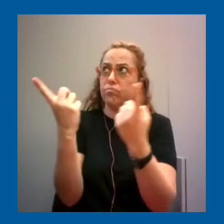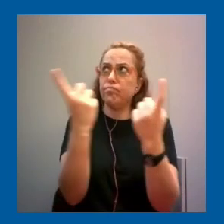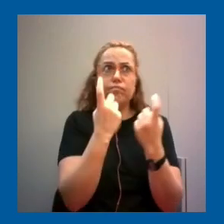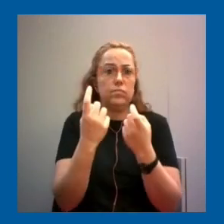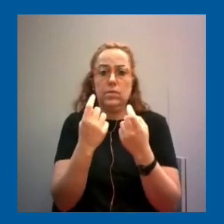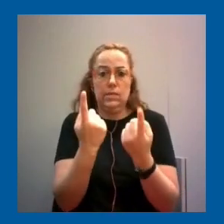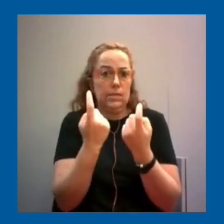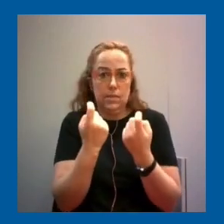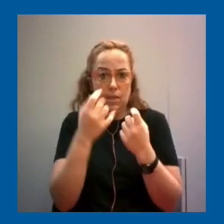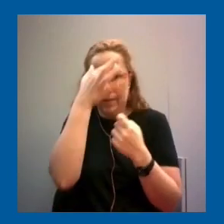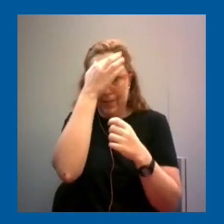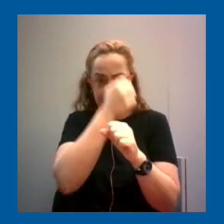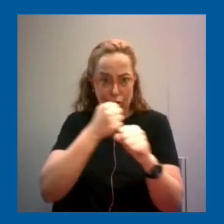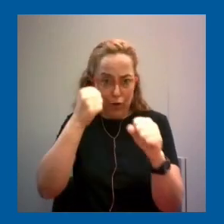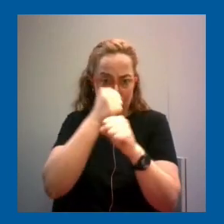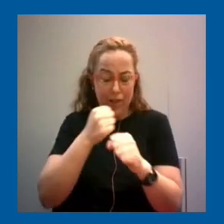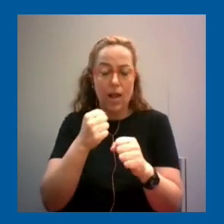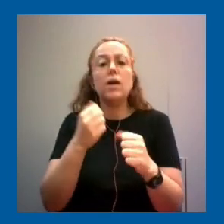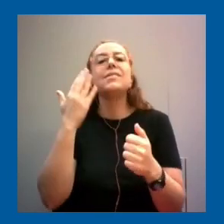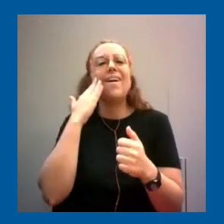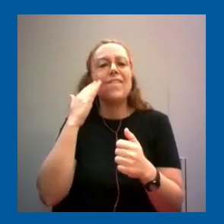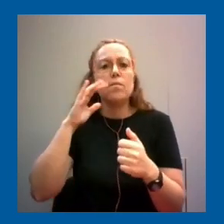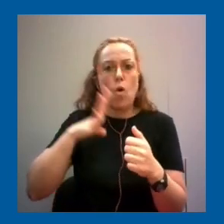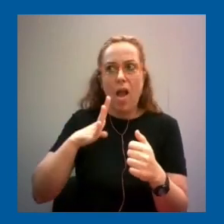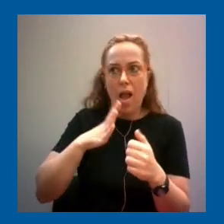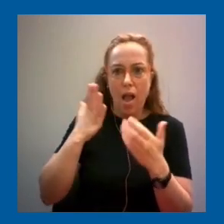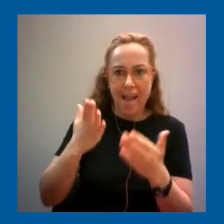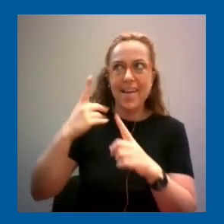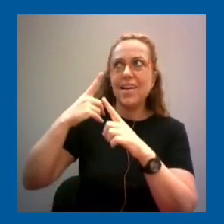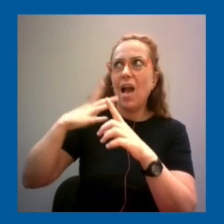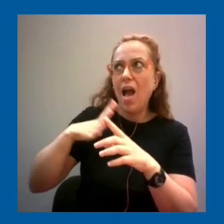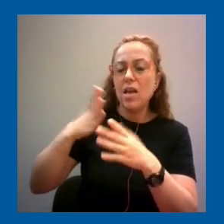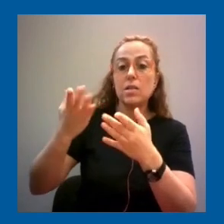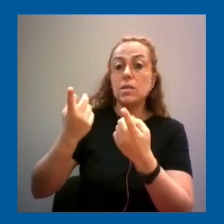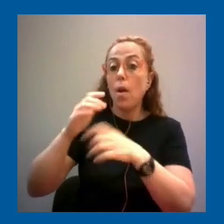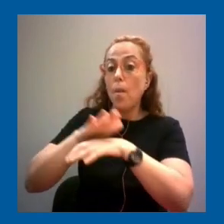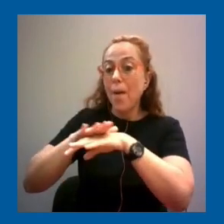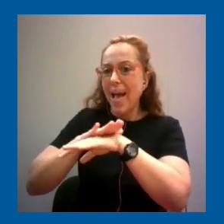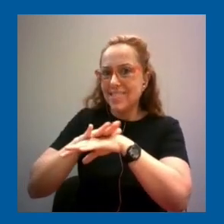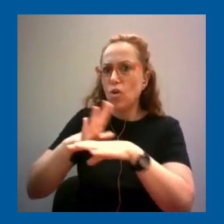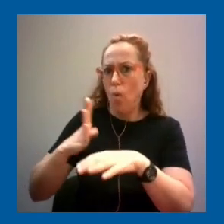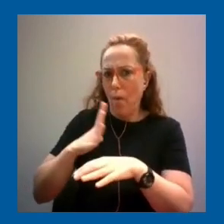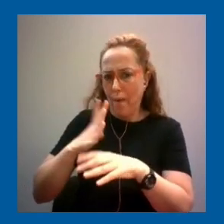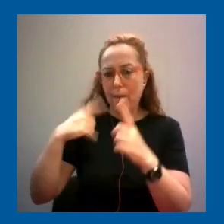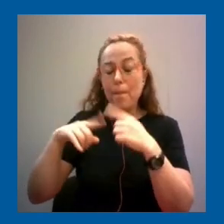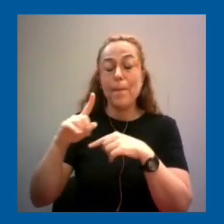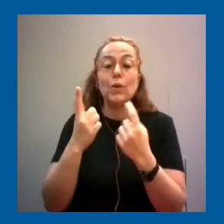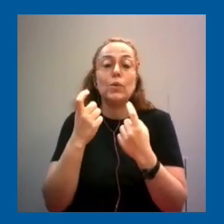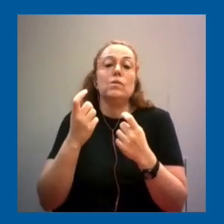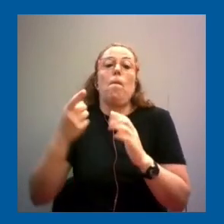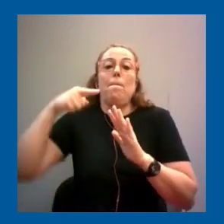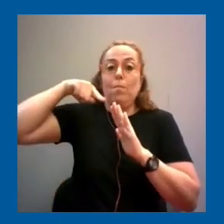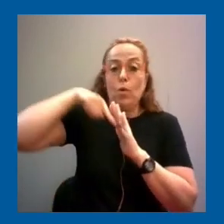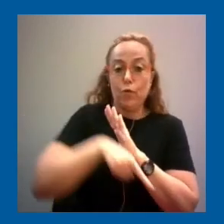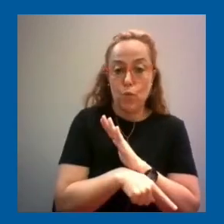pero asumimos de que está ahí y de que existe de base. Y lo que existe de base es justamente lo que se